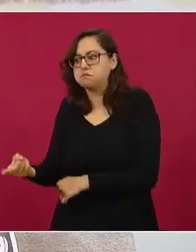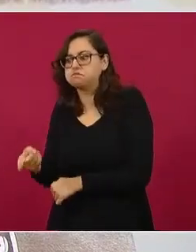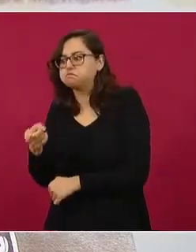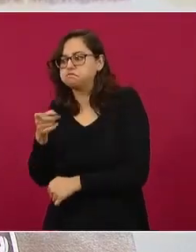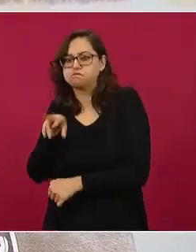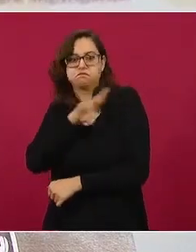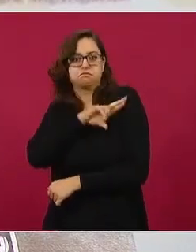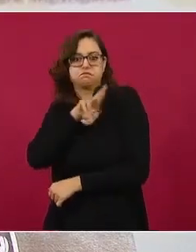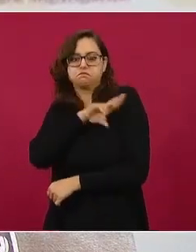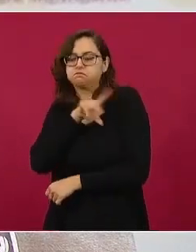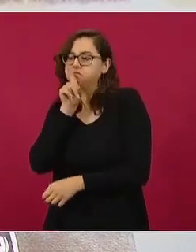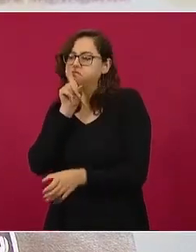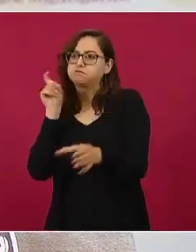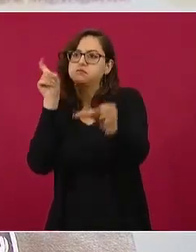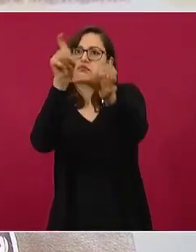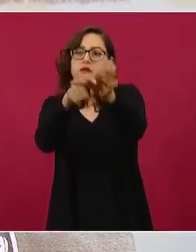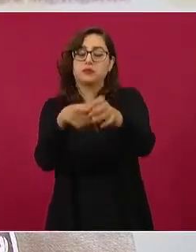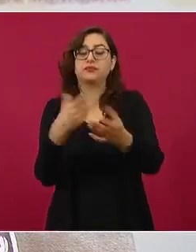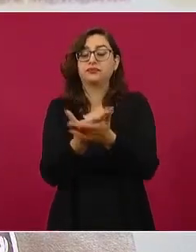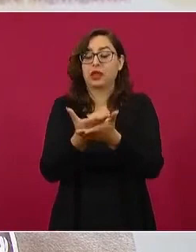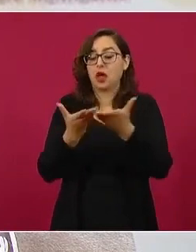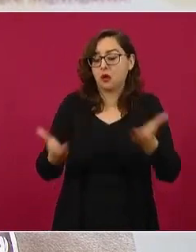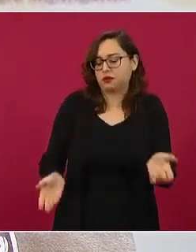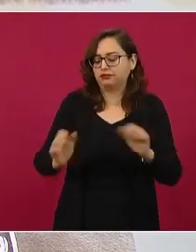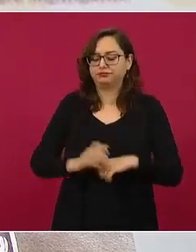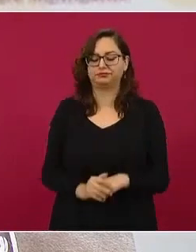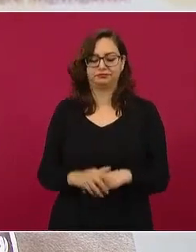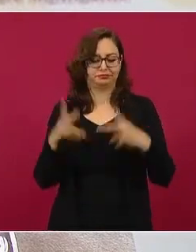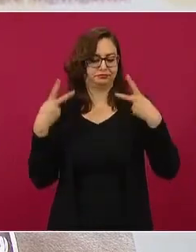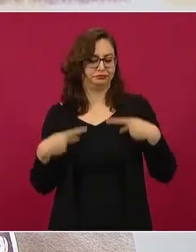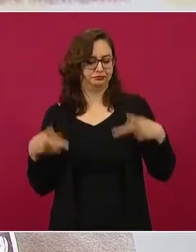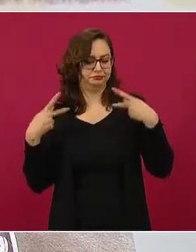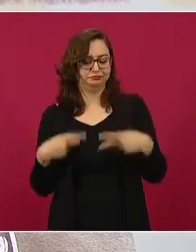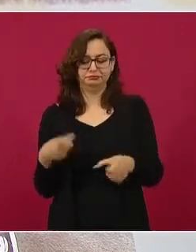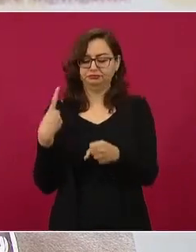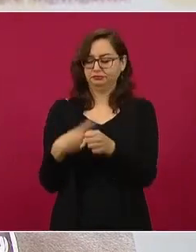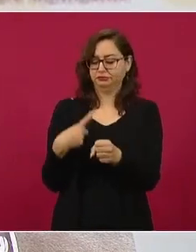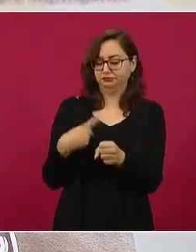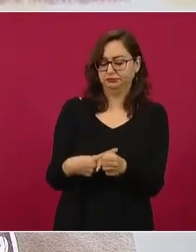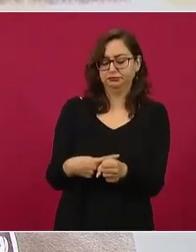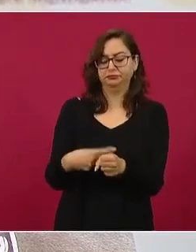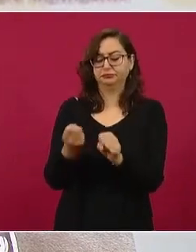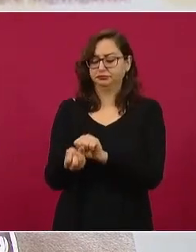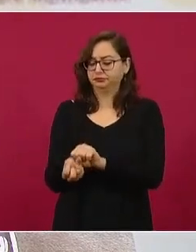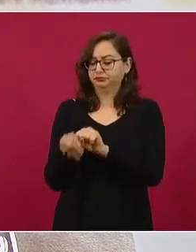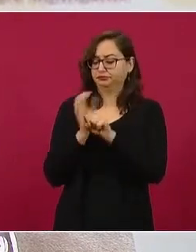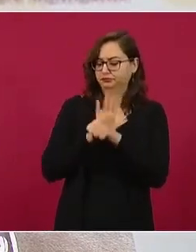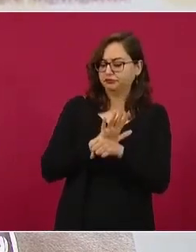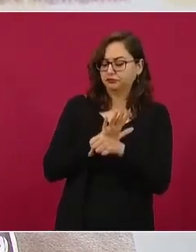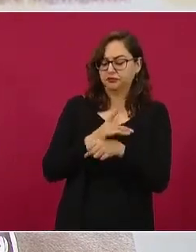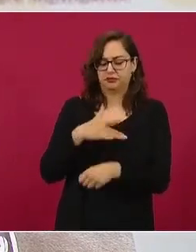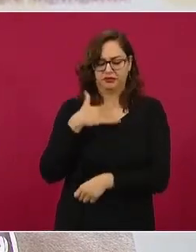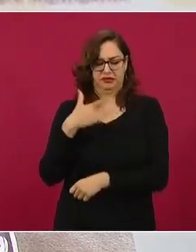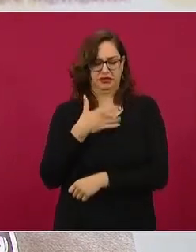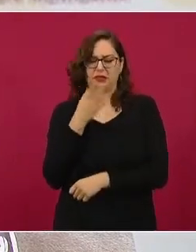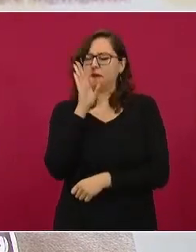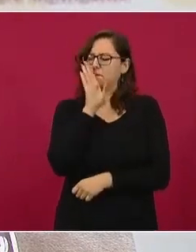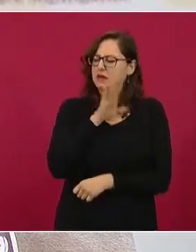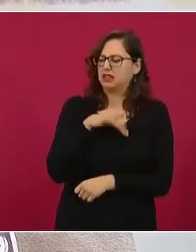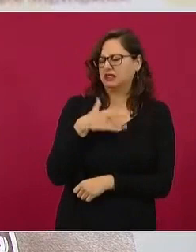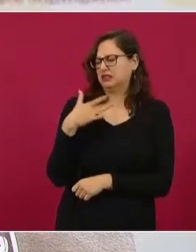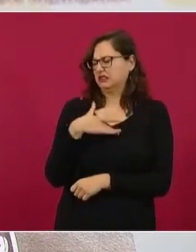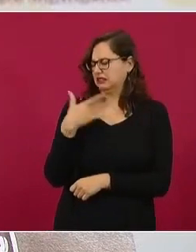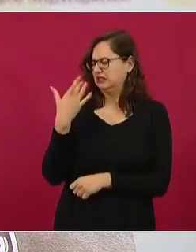no le es de utilidad saber si es Omicron, Delta o cualquiera de las variantes. ¿Por qué razón? Porque el manejo